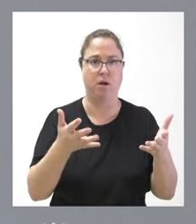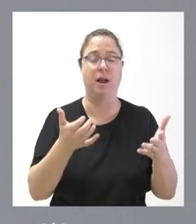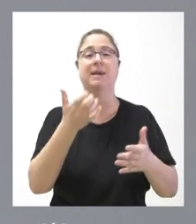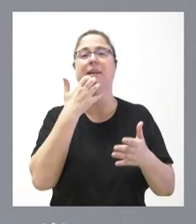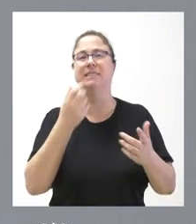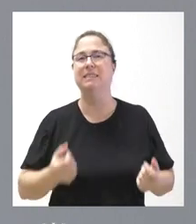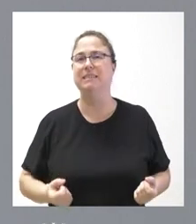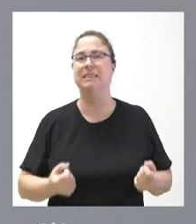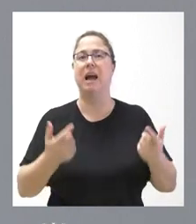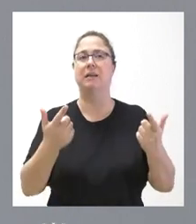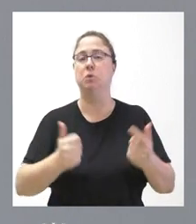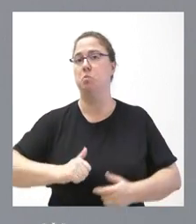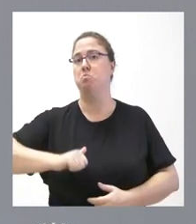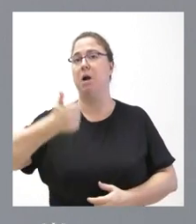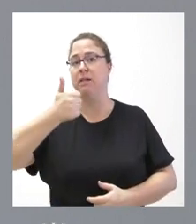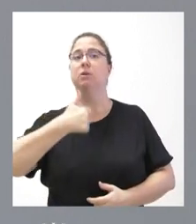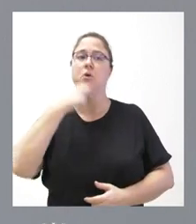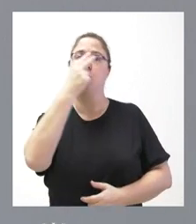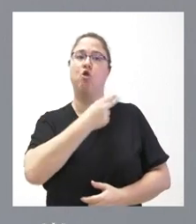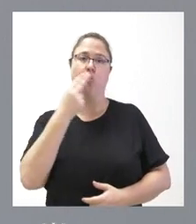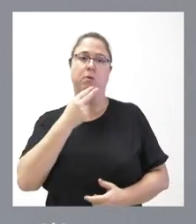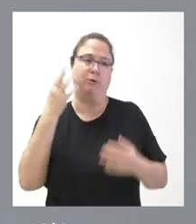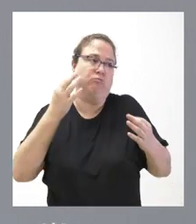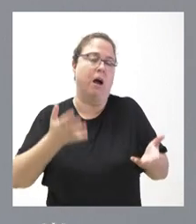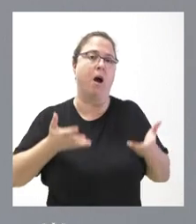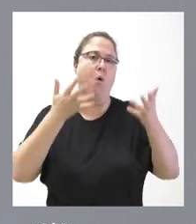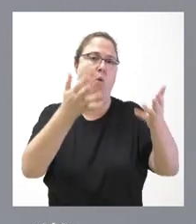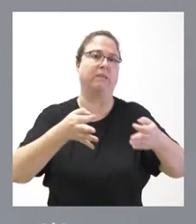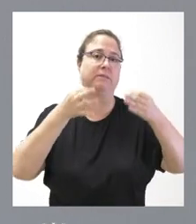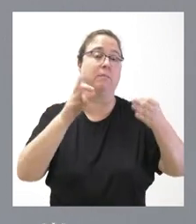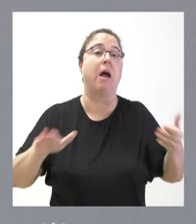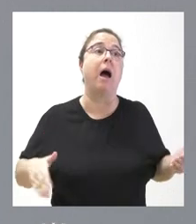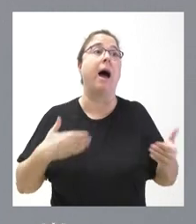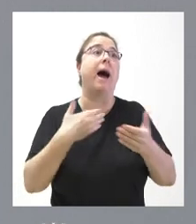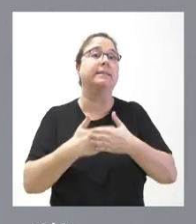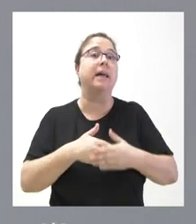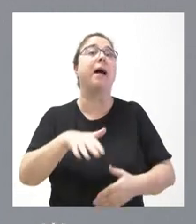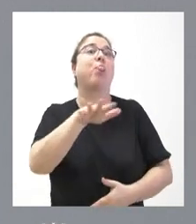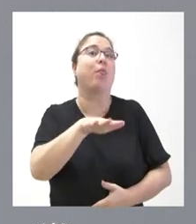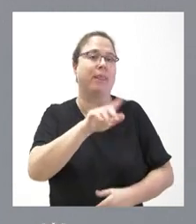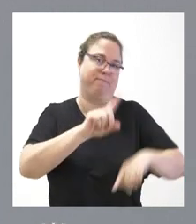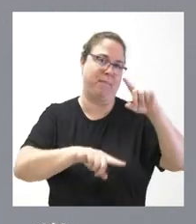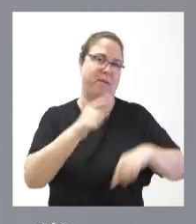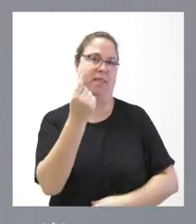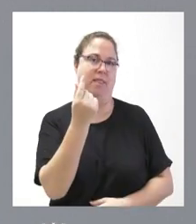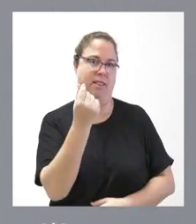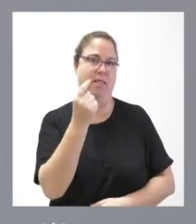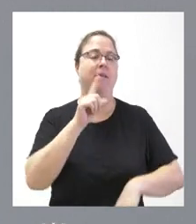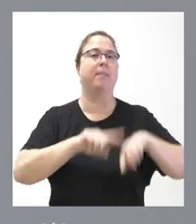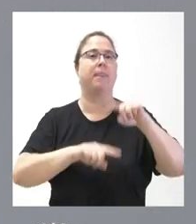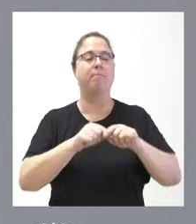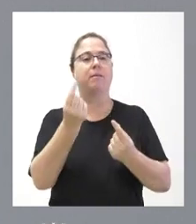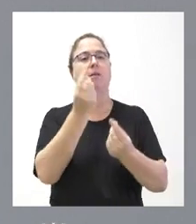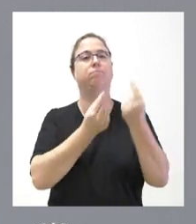algo mayor, nuestro compromiso siempre es echar una mano. ¿Hasta dónde? Pues veremos las cifras, hasta donde sea necesario.